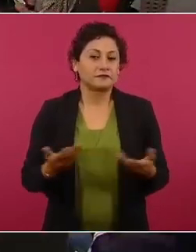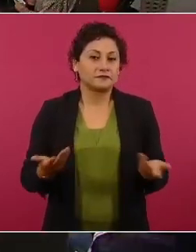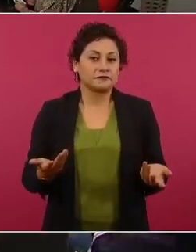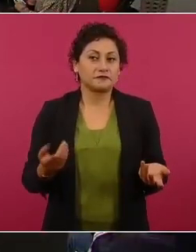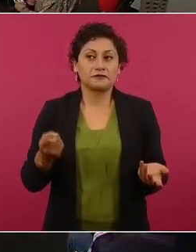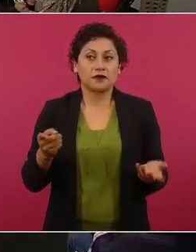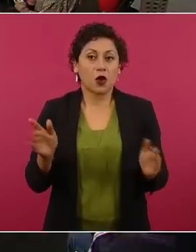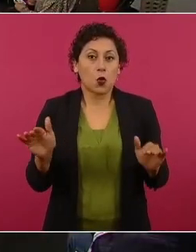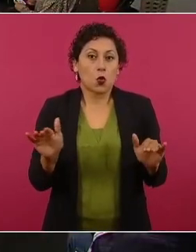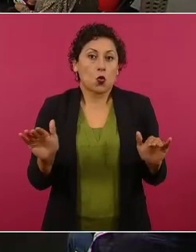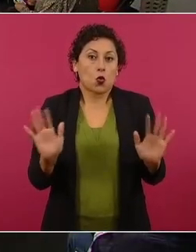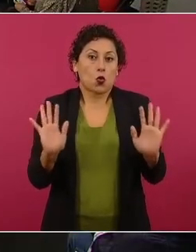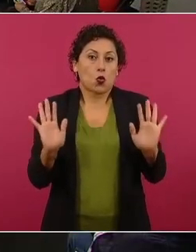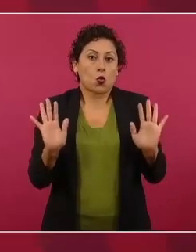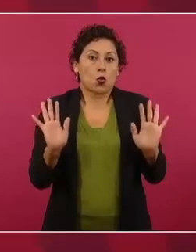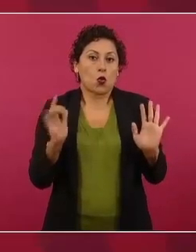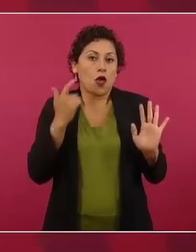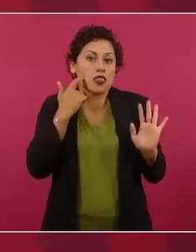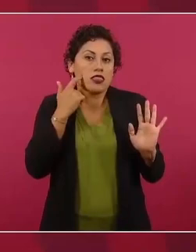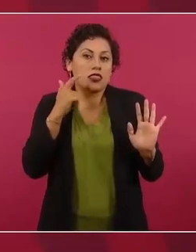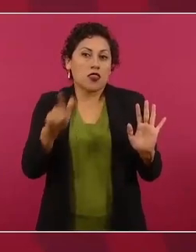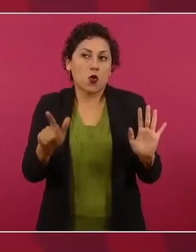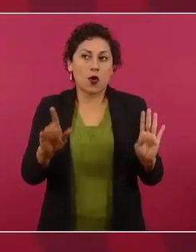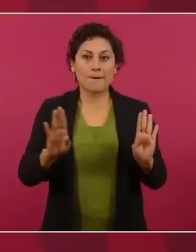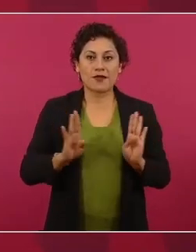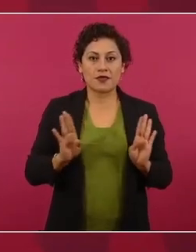la supuesta militarización.